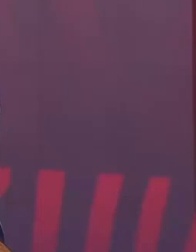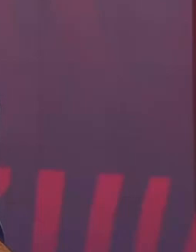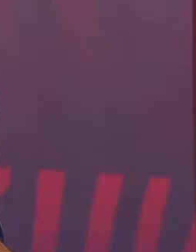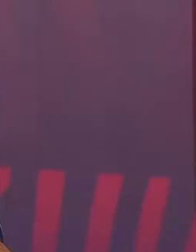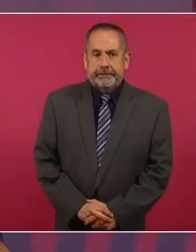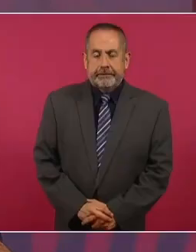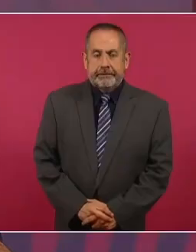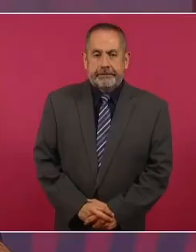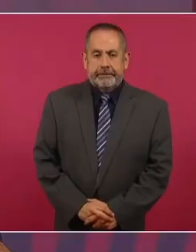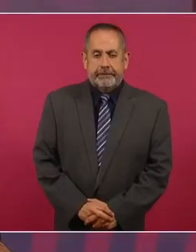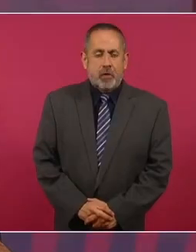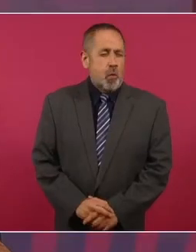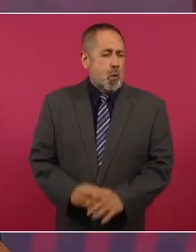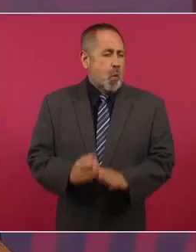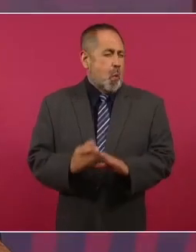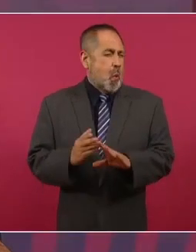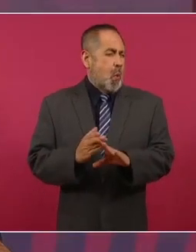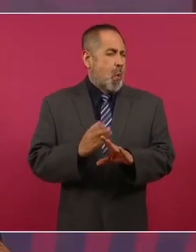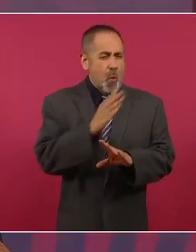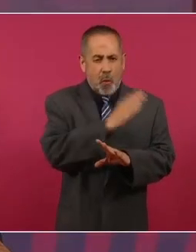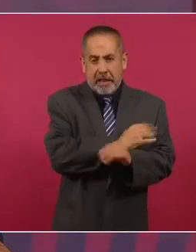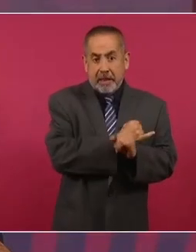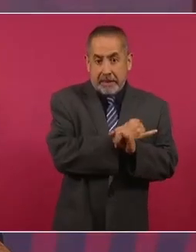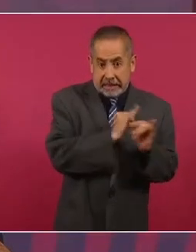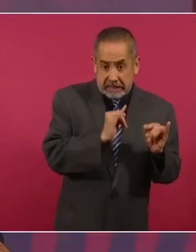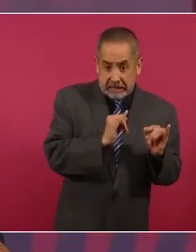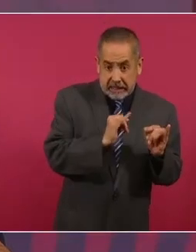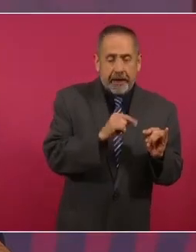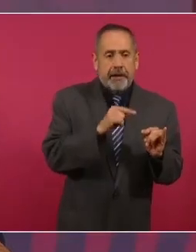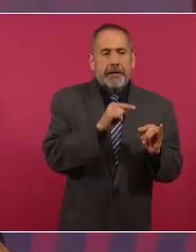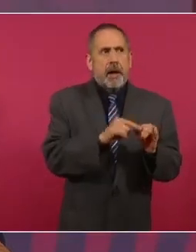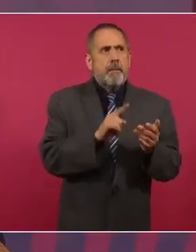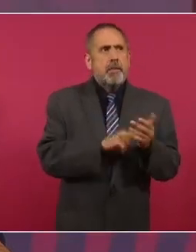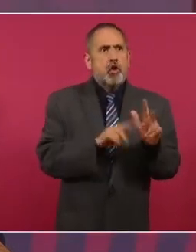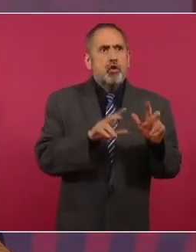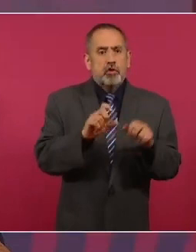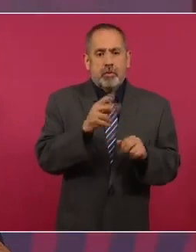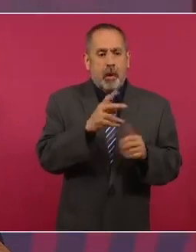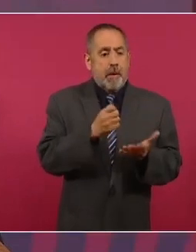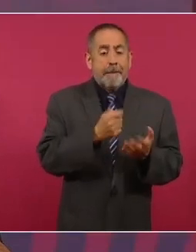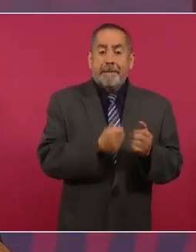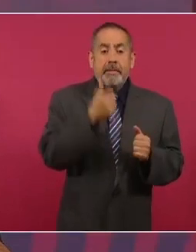en 1824.